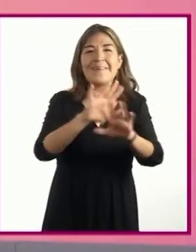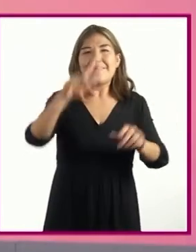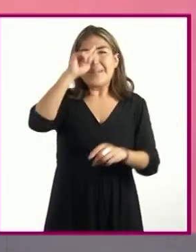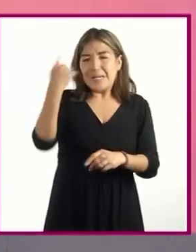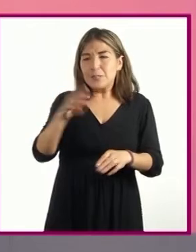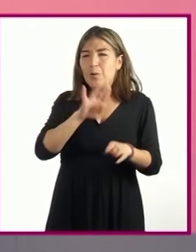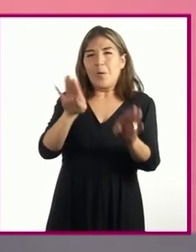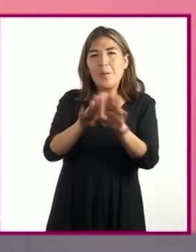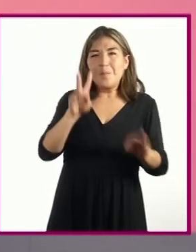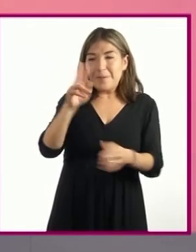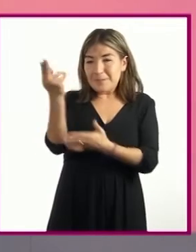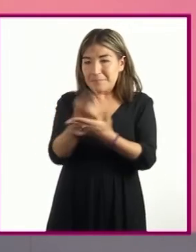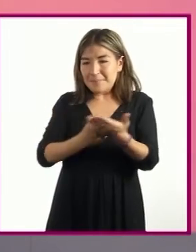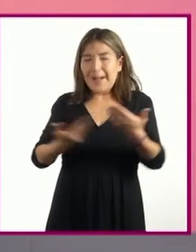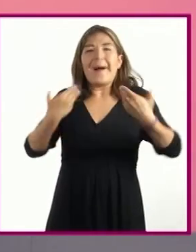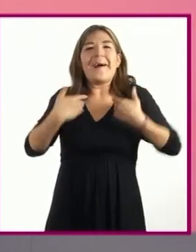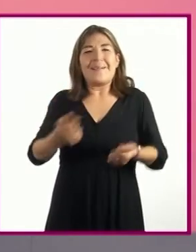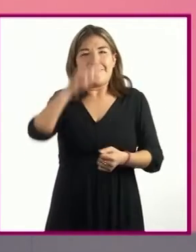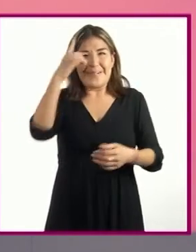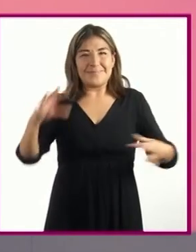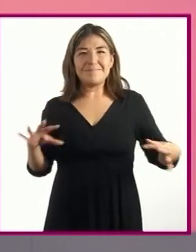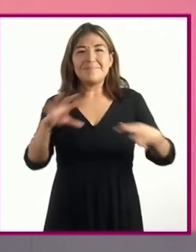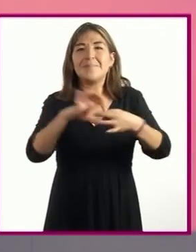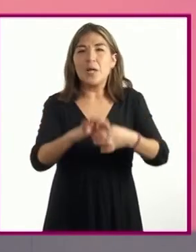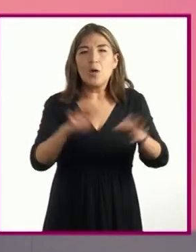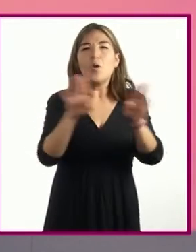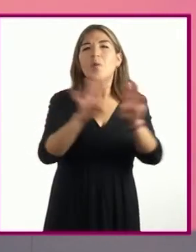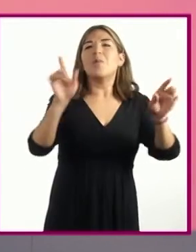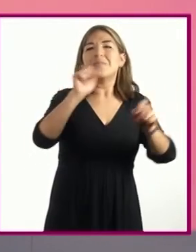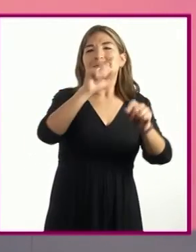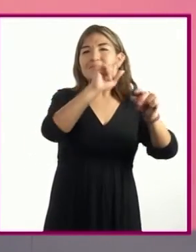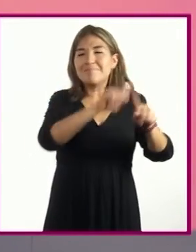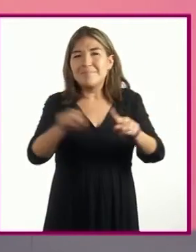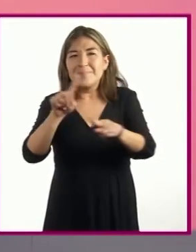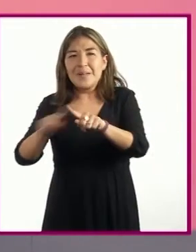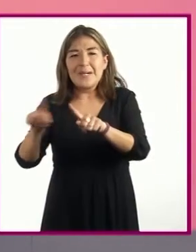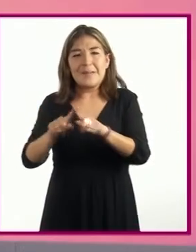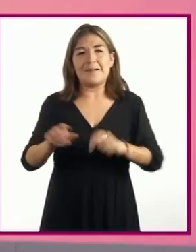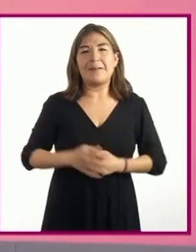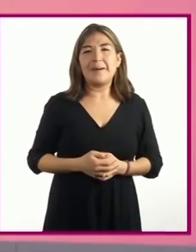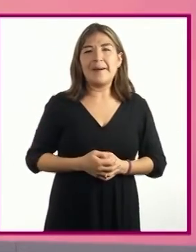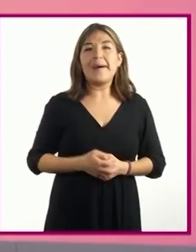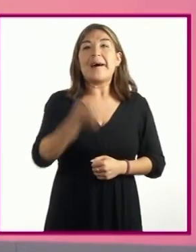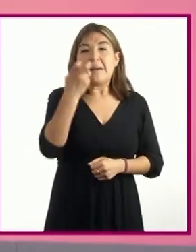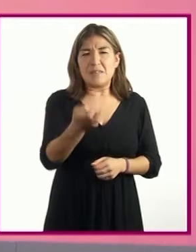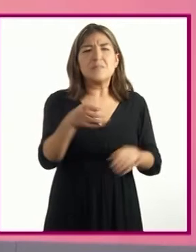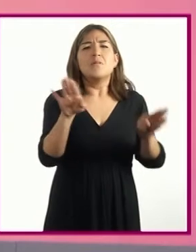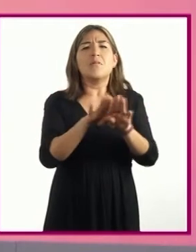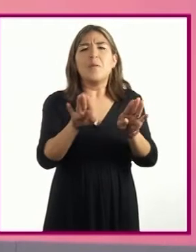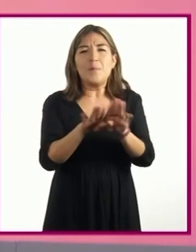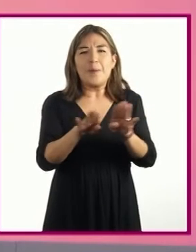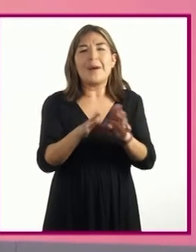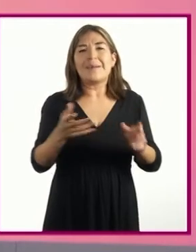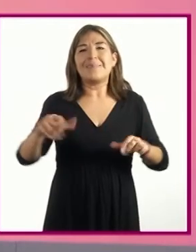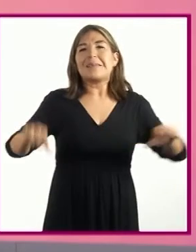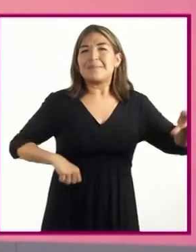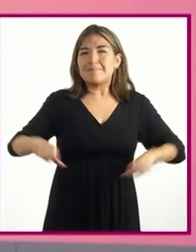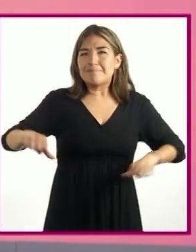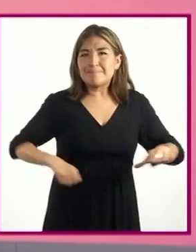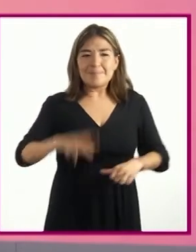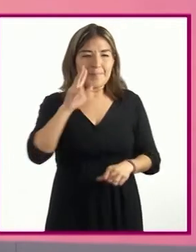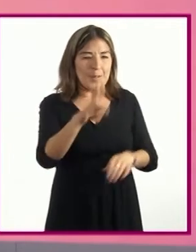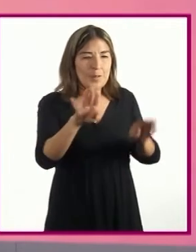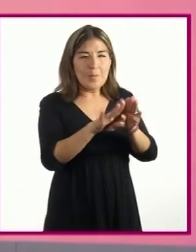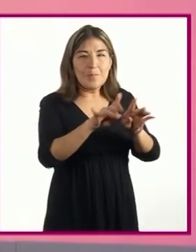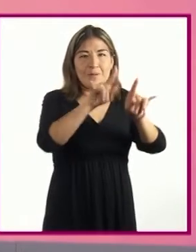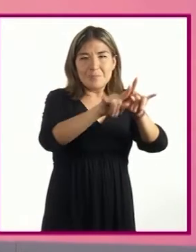enfatizar en algún modo la situación de lo que se cuenta esto se consigue incidiendo en la acción o bien